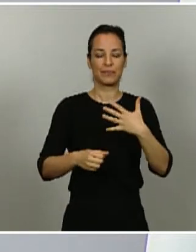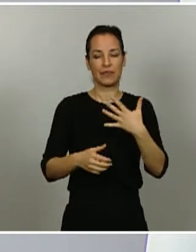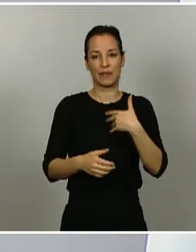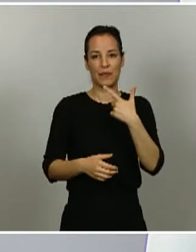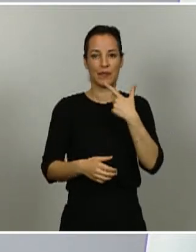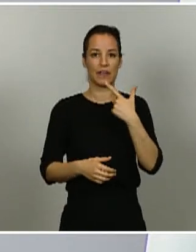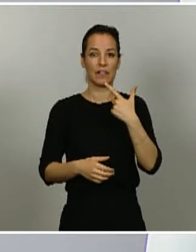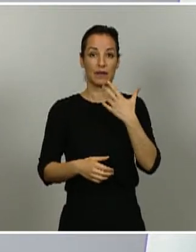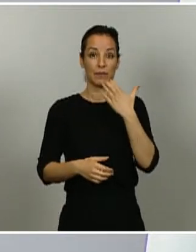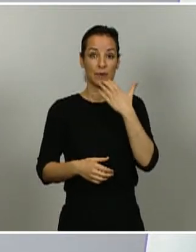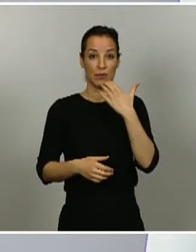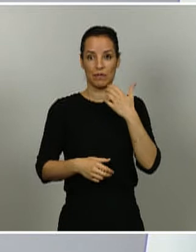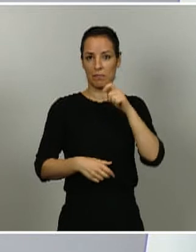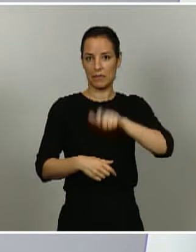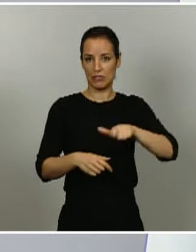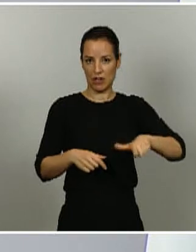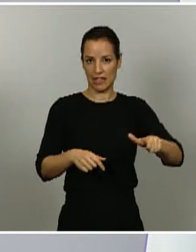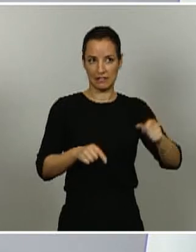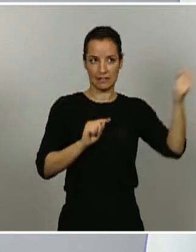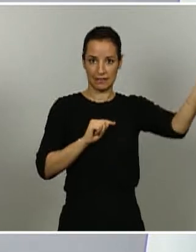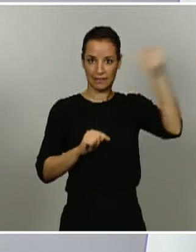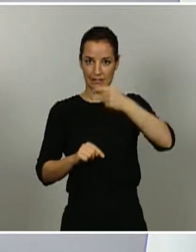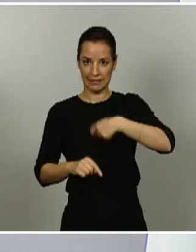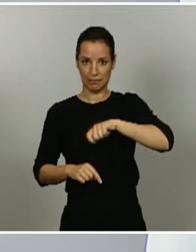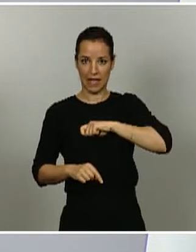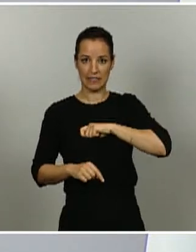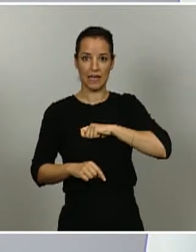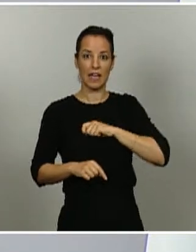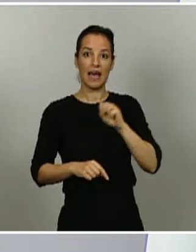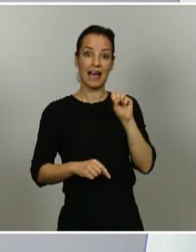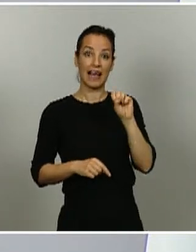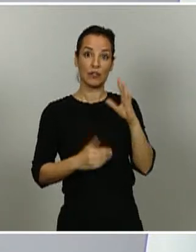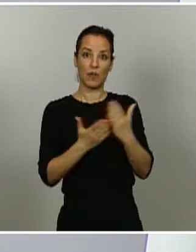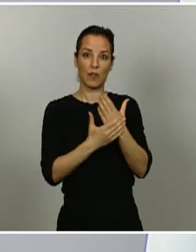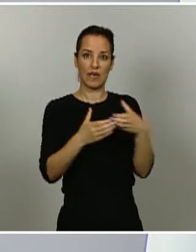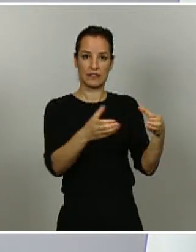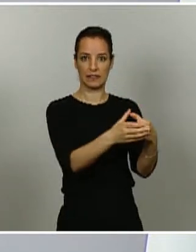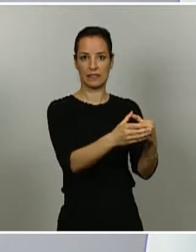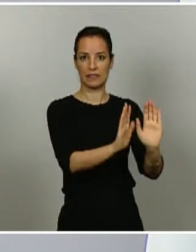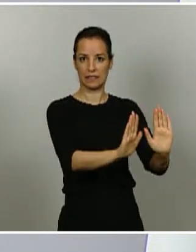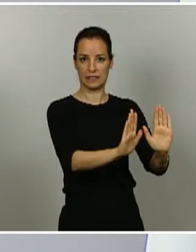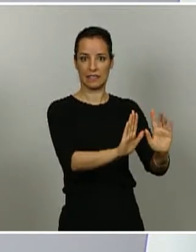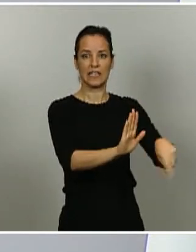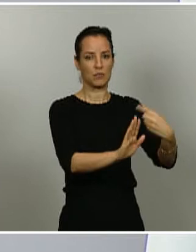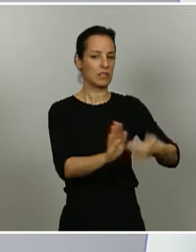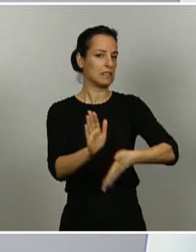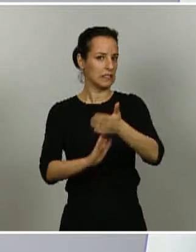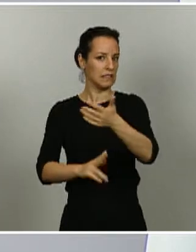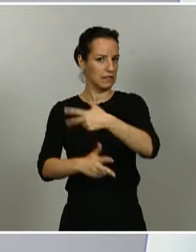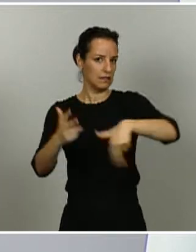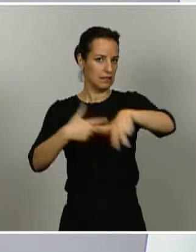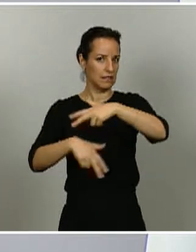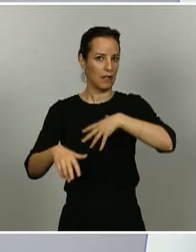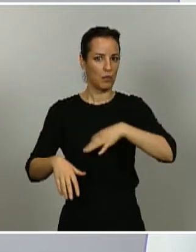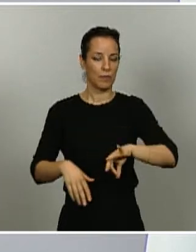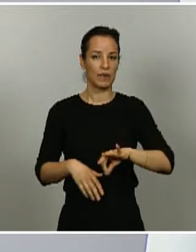días para aquellas personas que vengan a nuestro país la del Ministerio del Interior relativa a restricciones en las fronteras aéreas y portuarias pues son